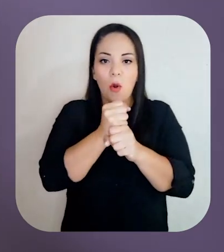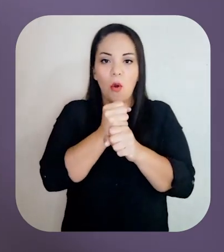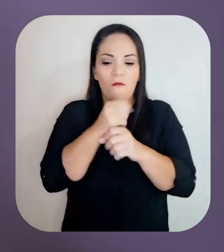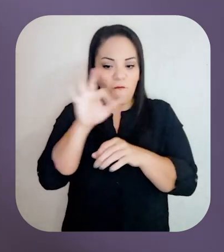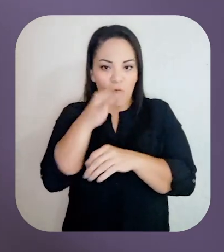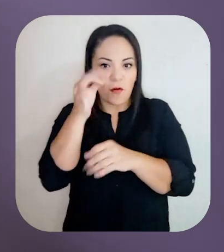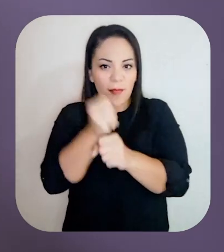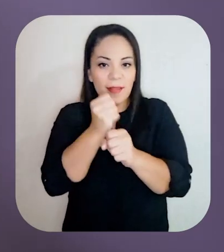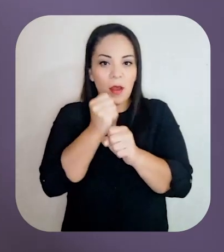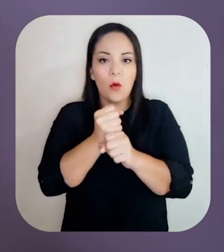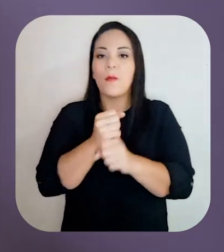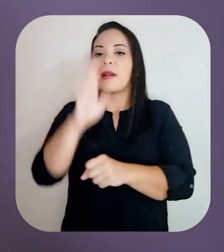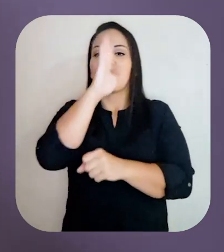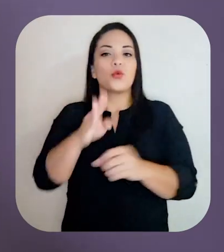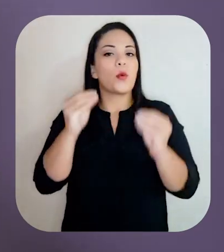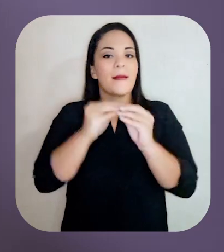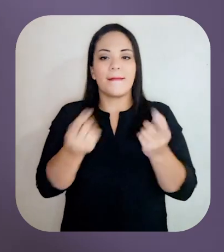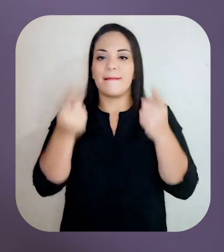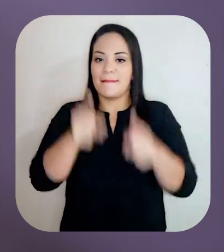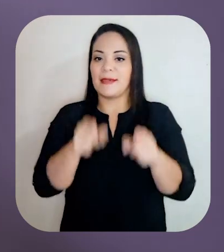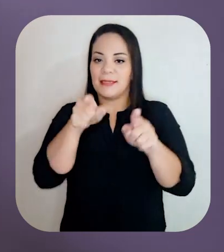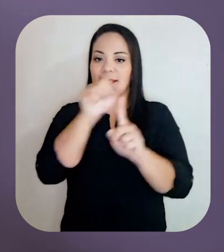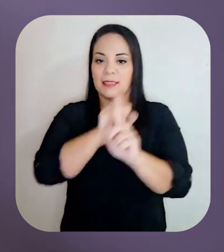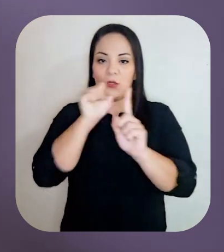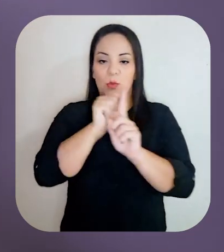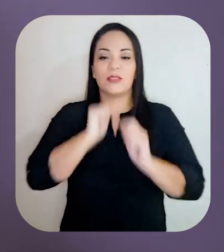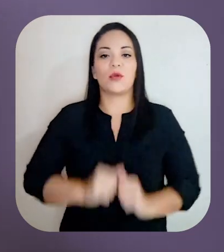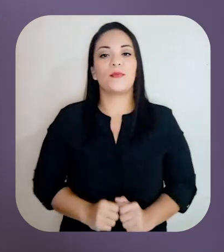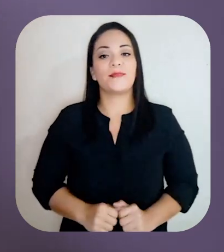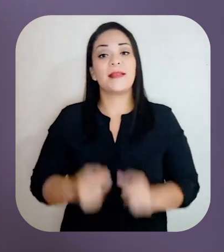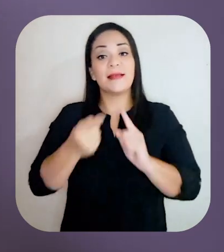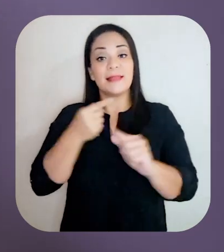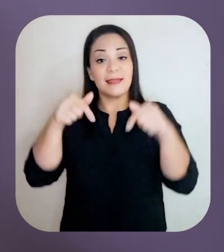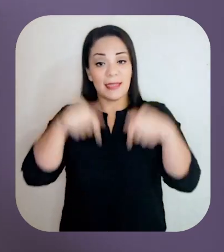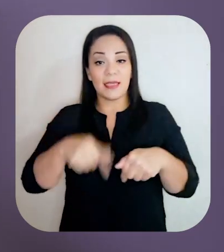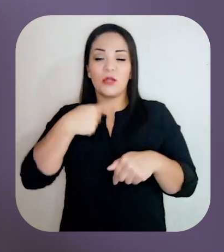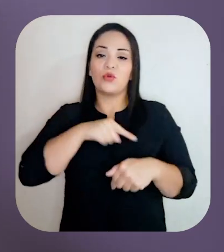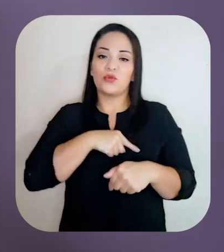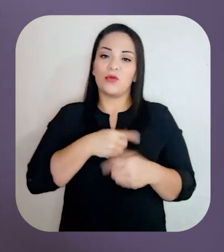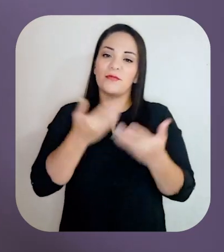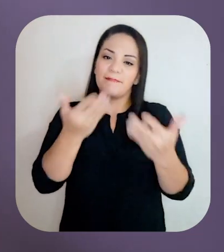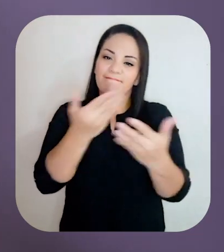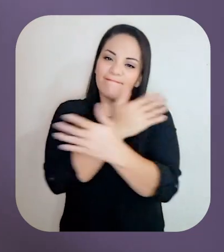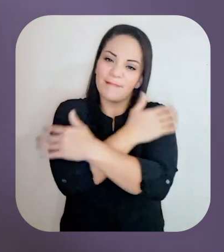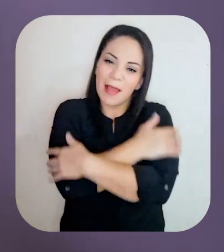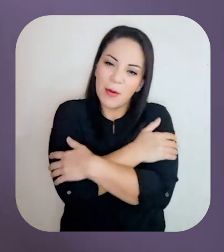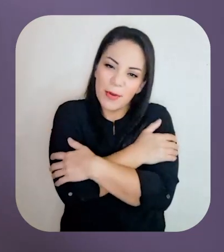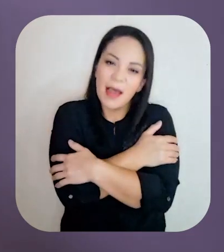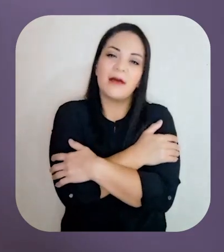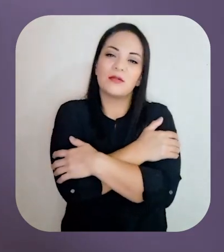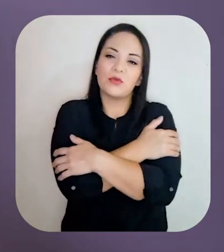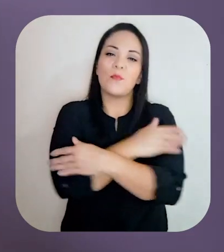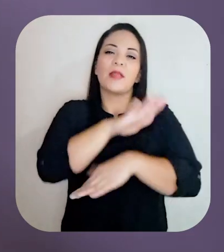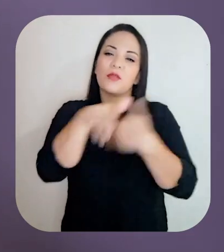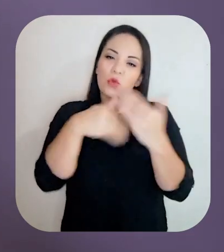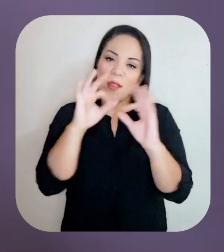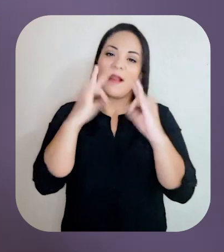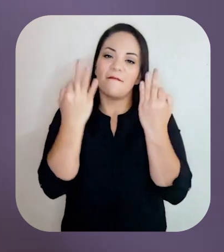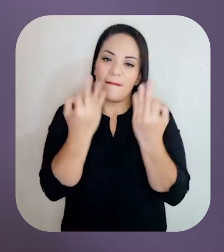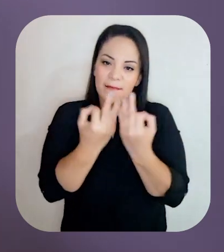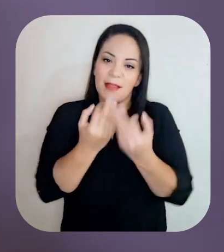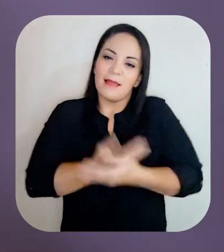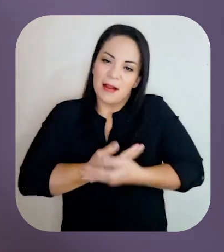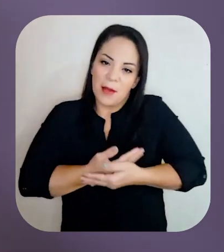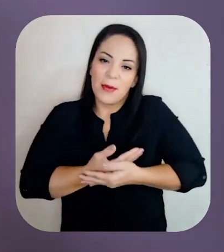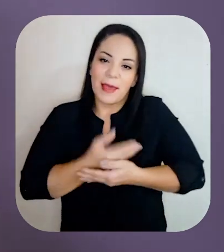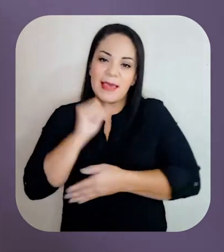situaciones nunca más se vuelvan a presentar. Desde acá les mandamos un abrazo fraterno a